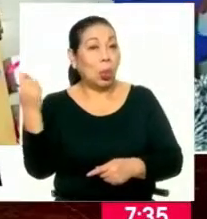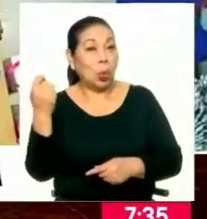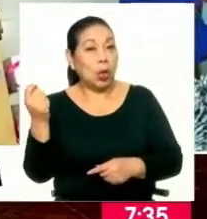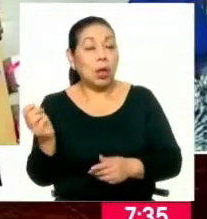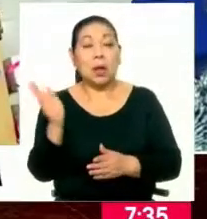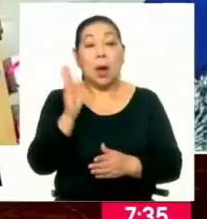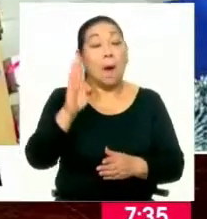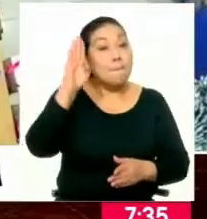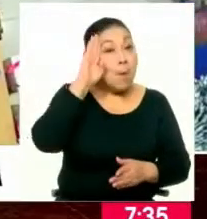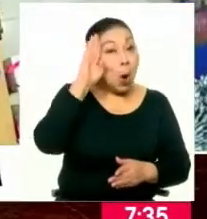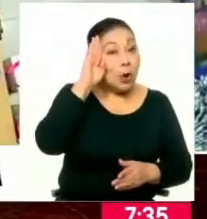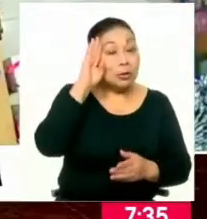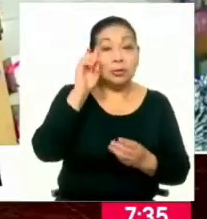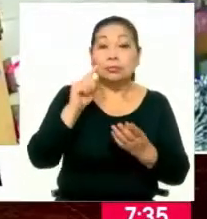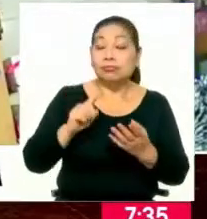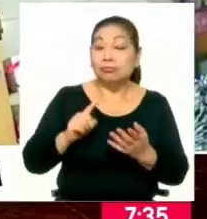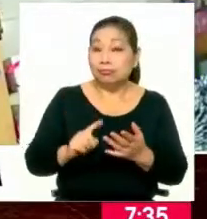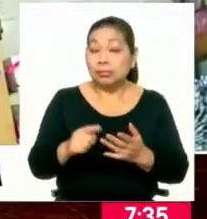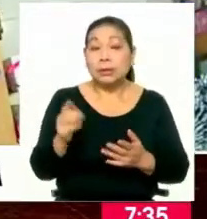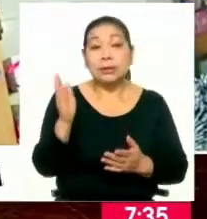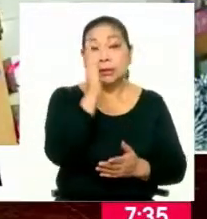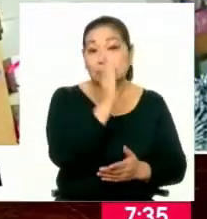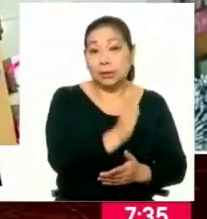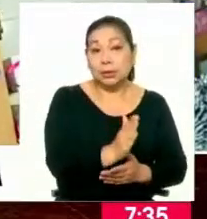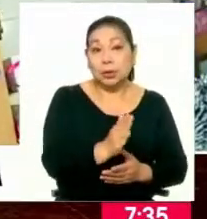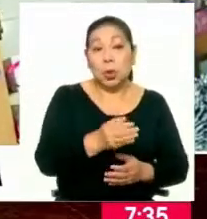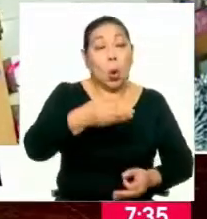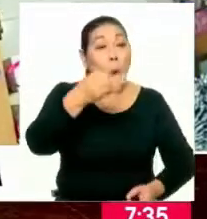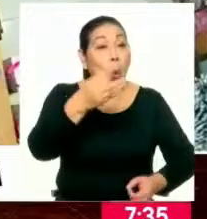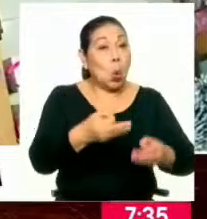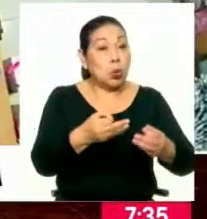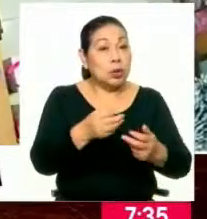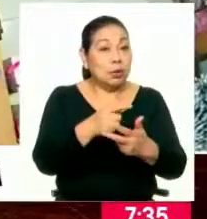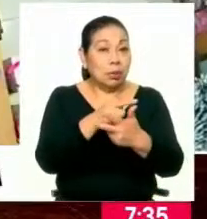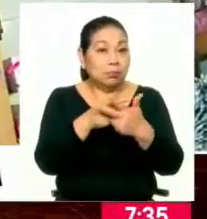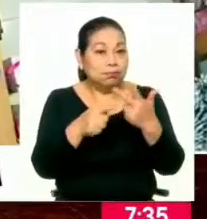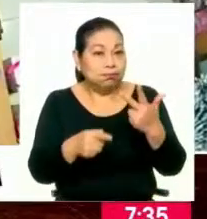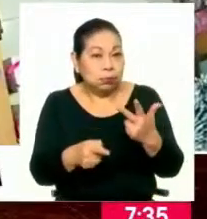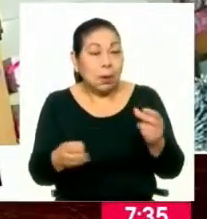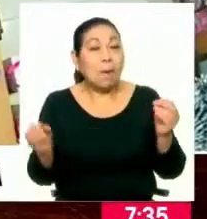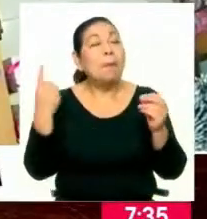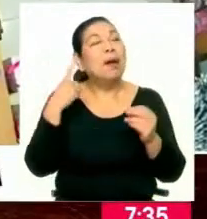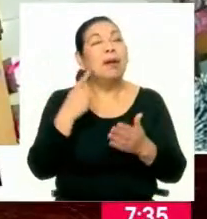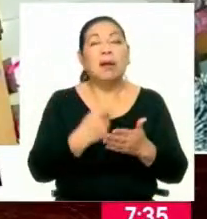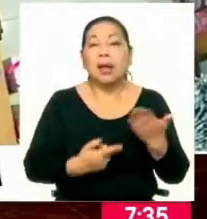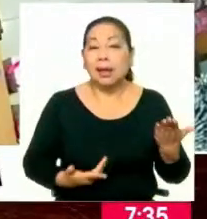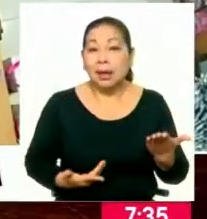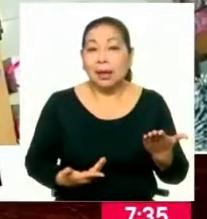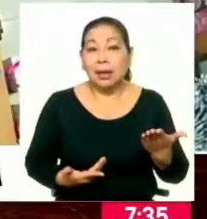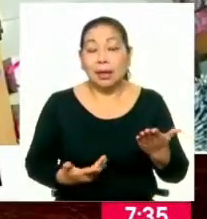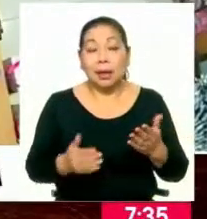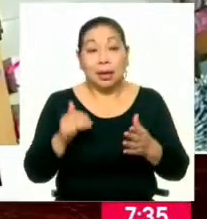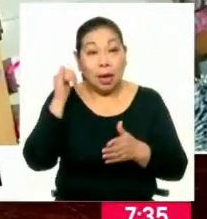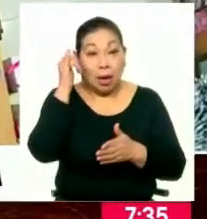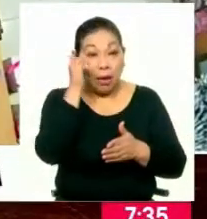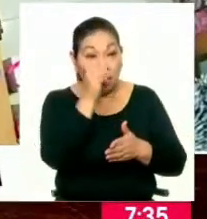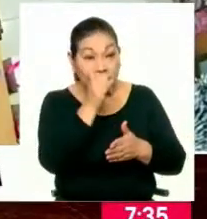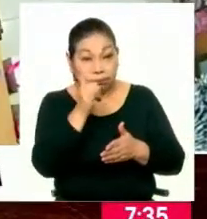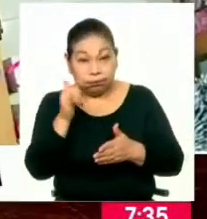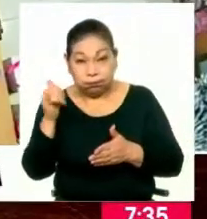la Policía Nacional del Perú y la Corte de Justicia y la Libertad para que las cámaras de